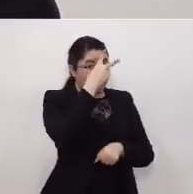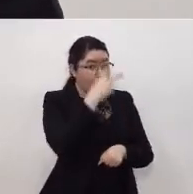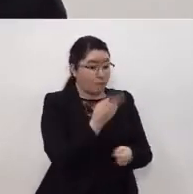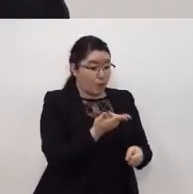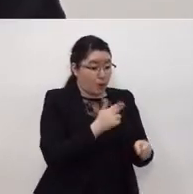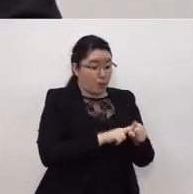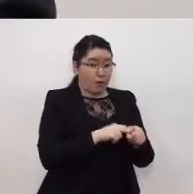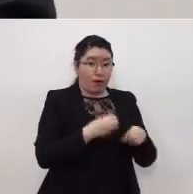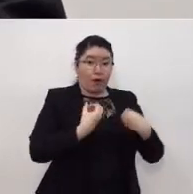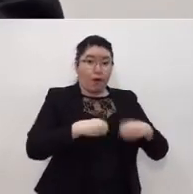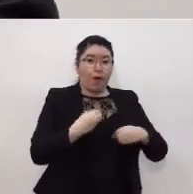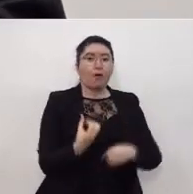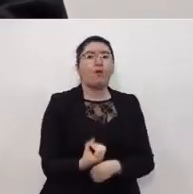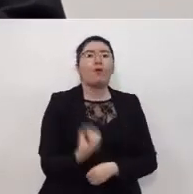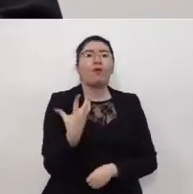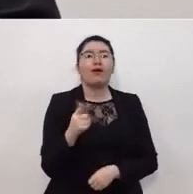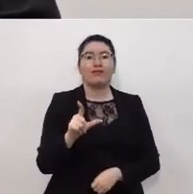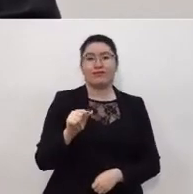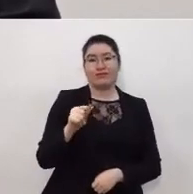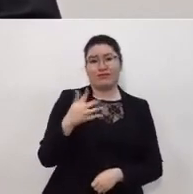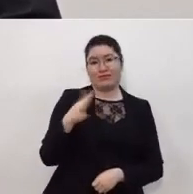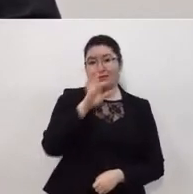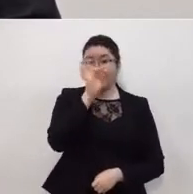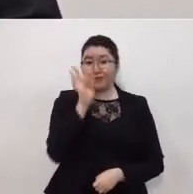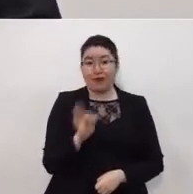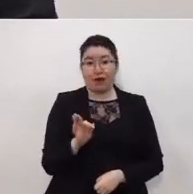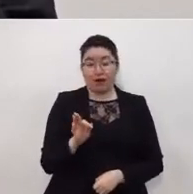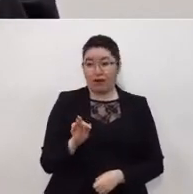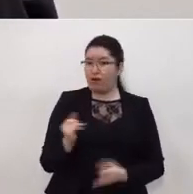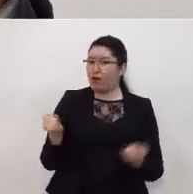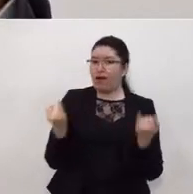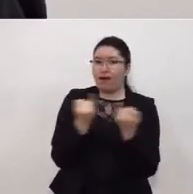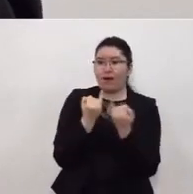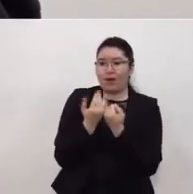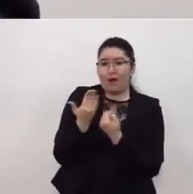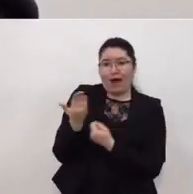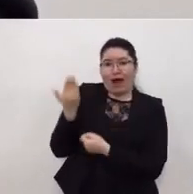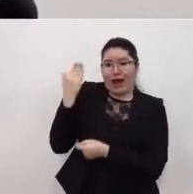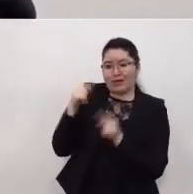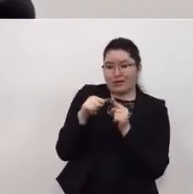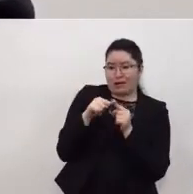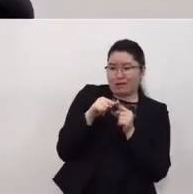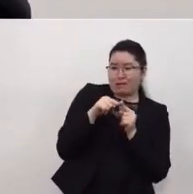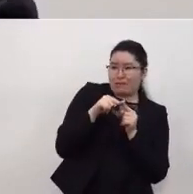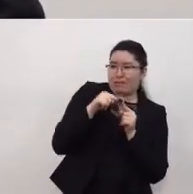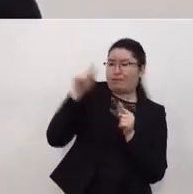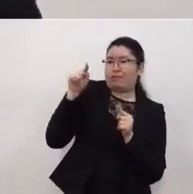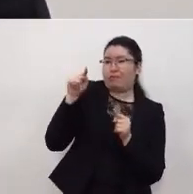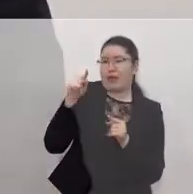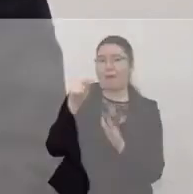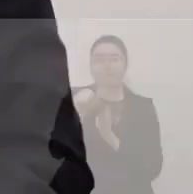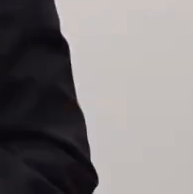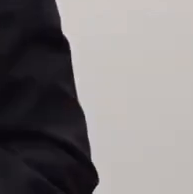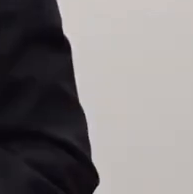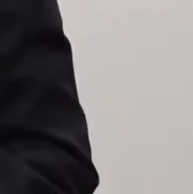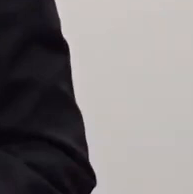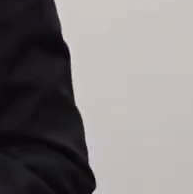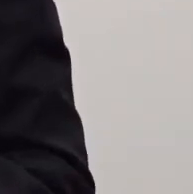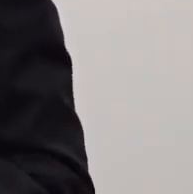% estamos ya a los niveles que estábamos en el momento más alto de la pandemia durante el mes de junio